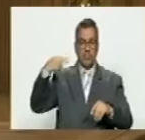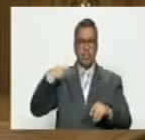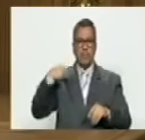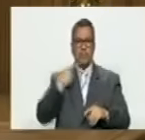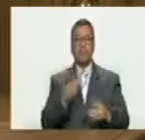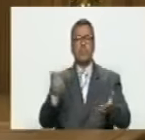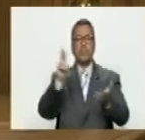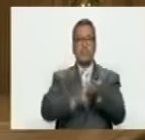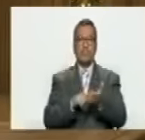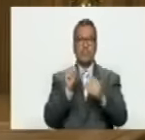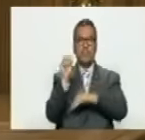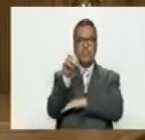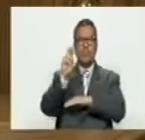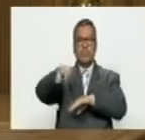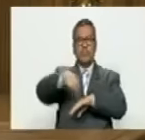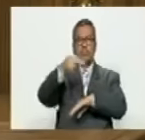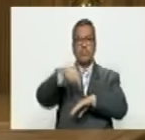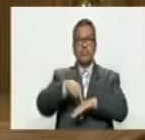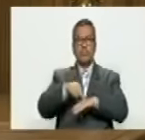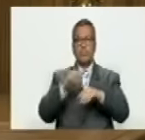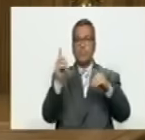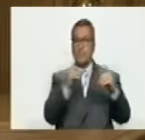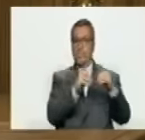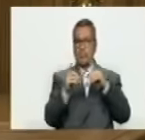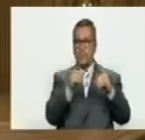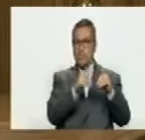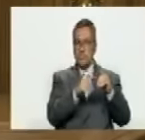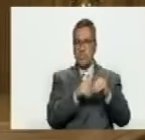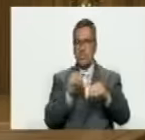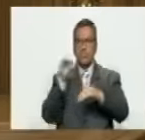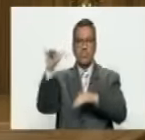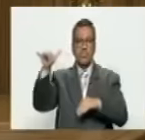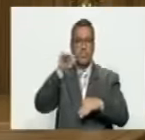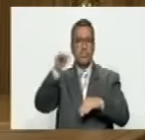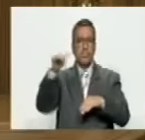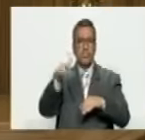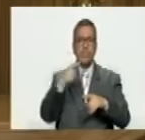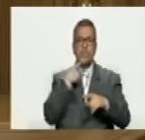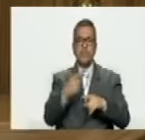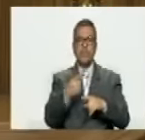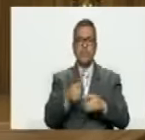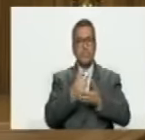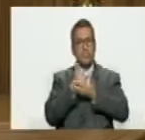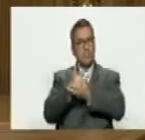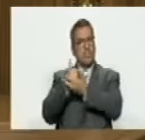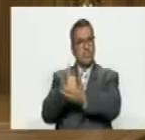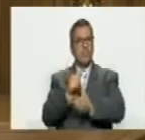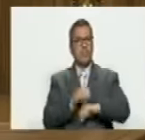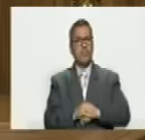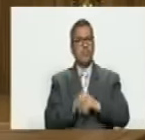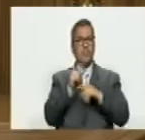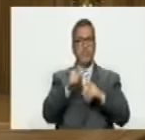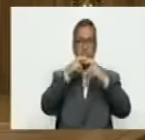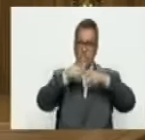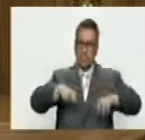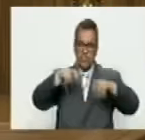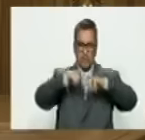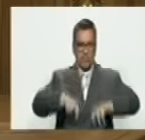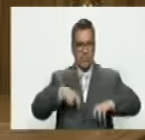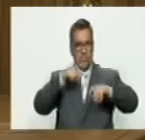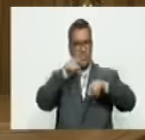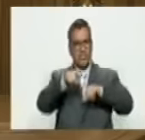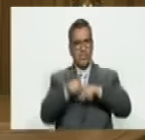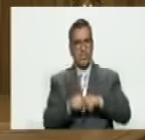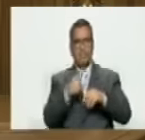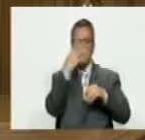volver a la asamblea nacional a discutir y a denunciar y a pedir su ayuda para investigar dilucidar